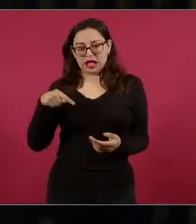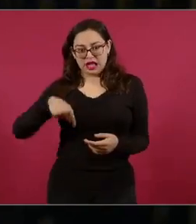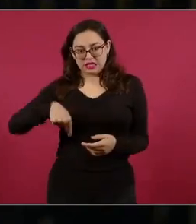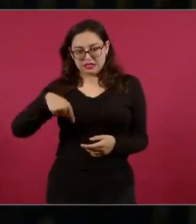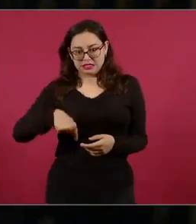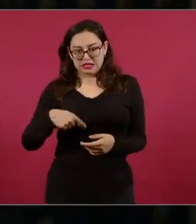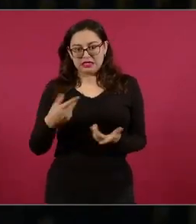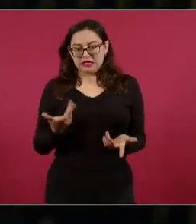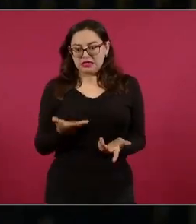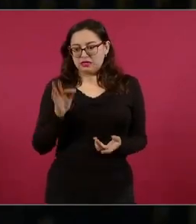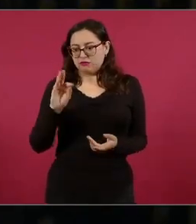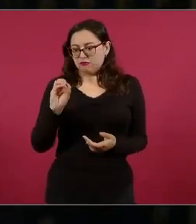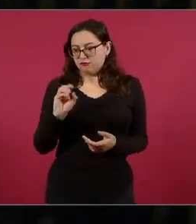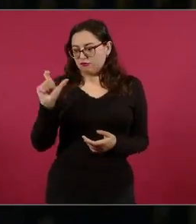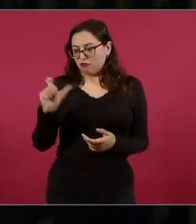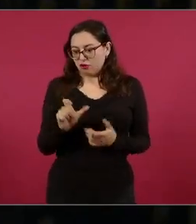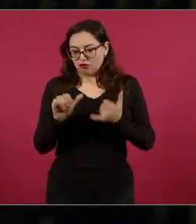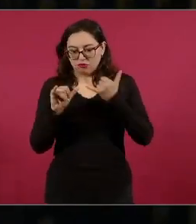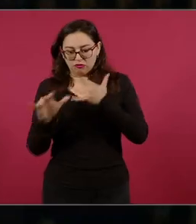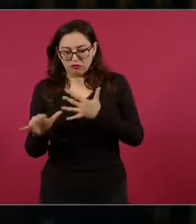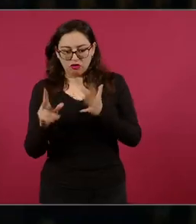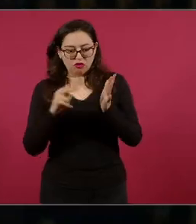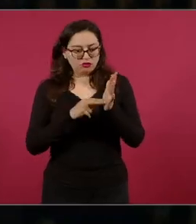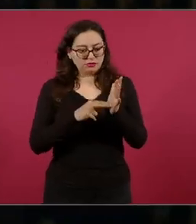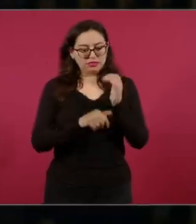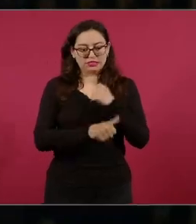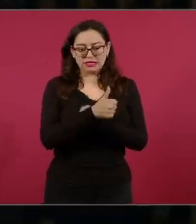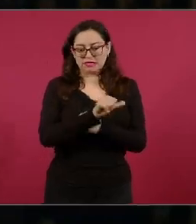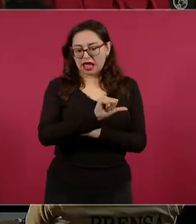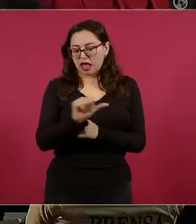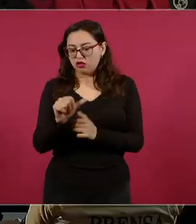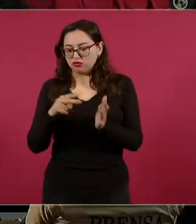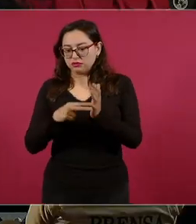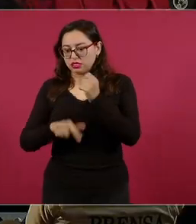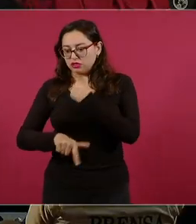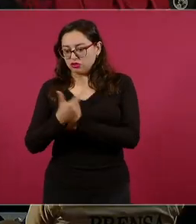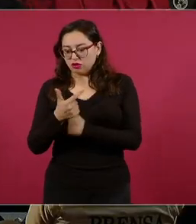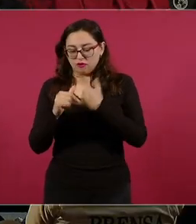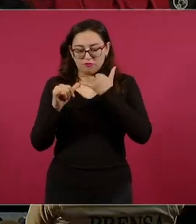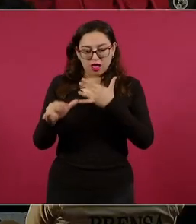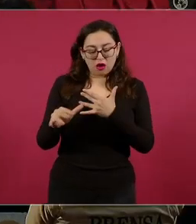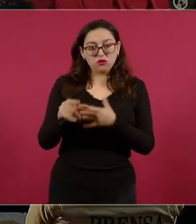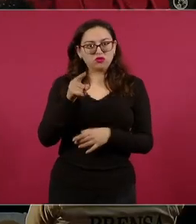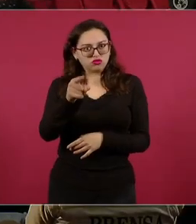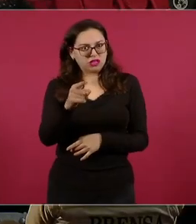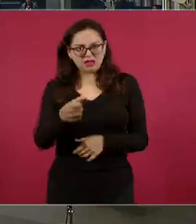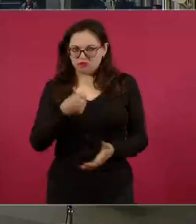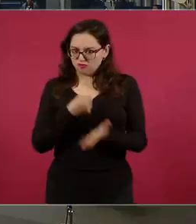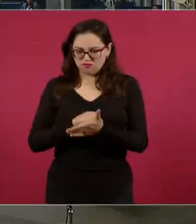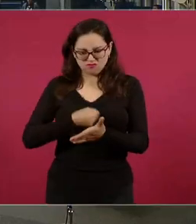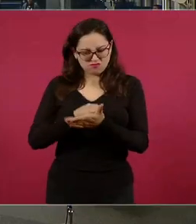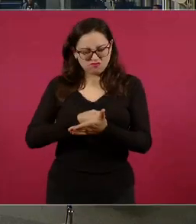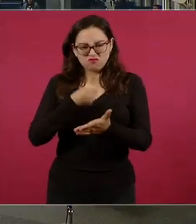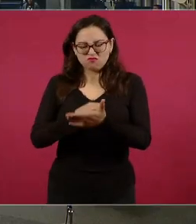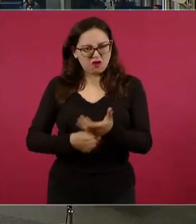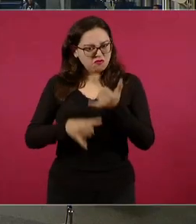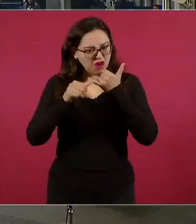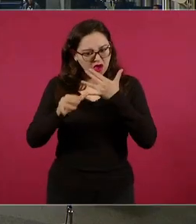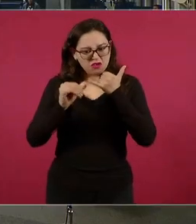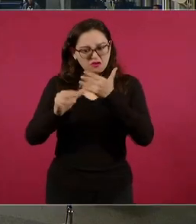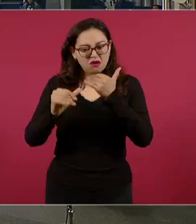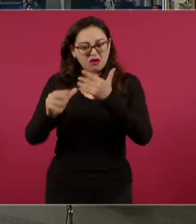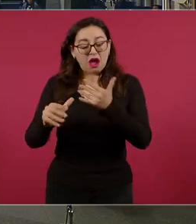acabó siendo el presidente en el periodo de 2006-2012. Ahora la oposición venezolana denuncia un fraude en manos de